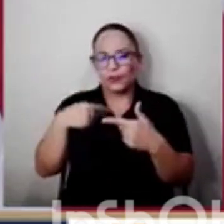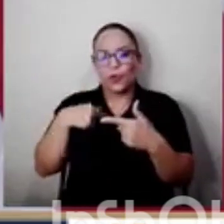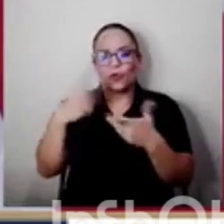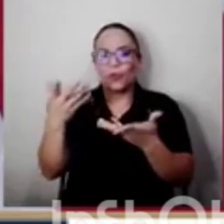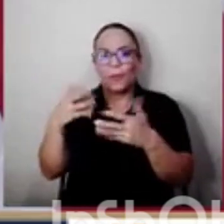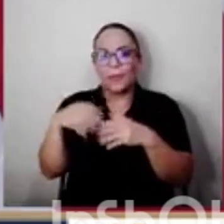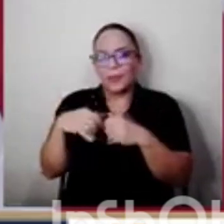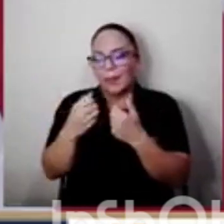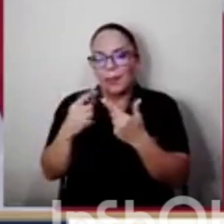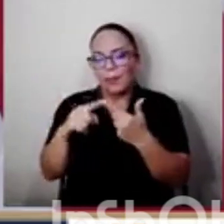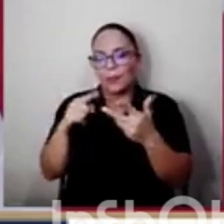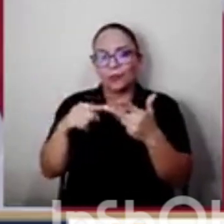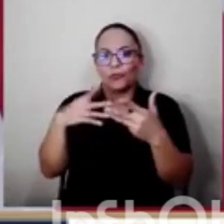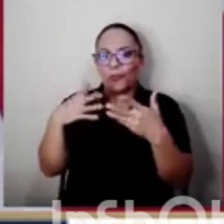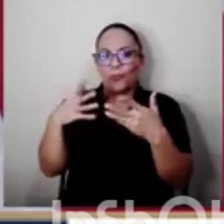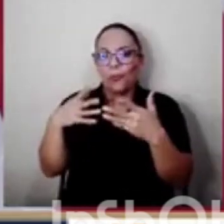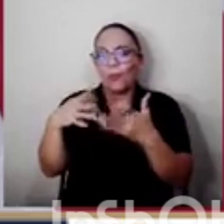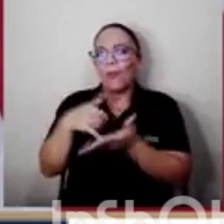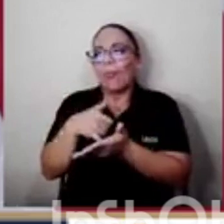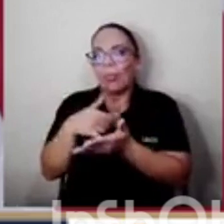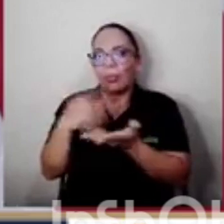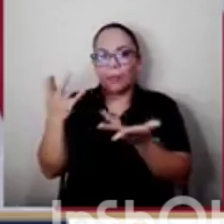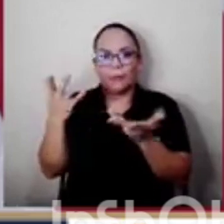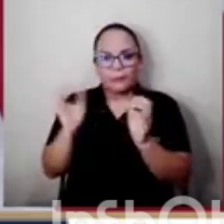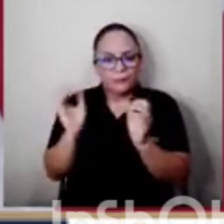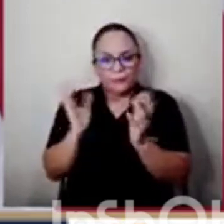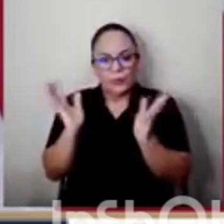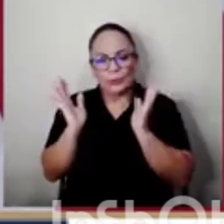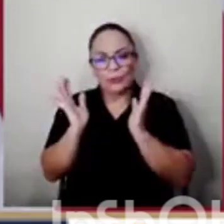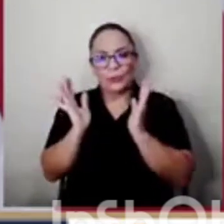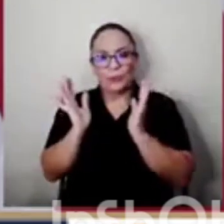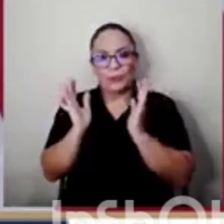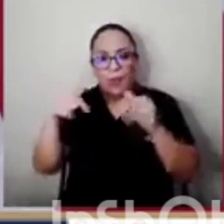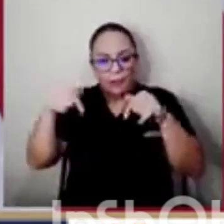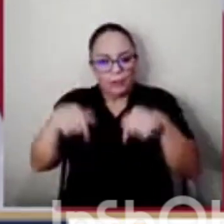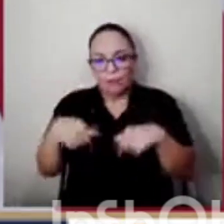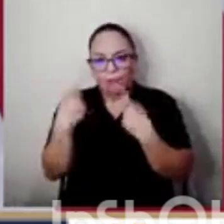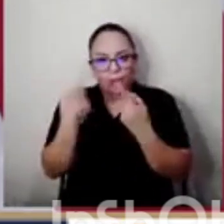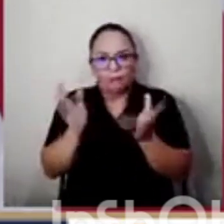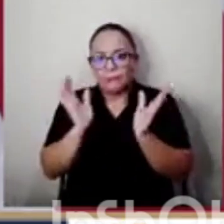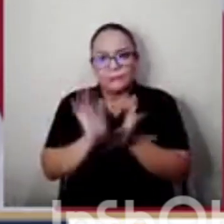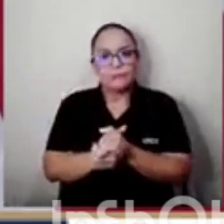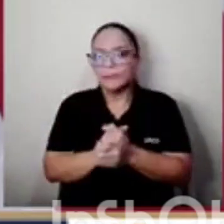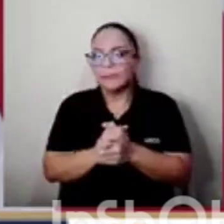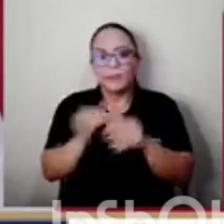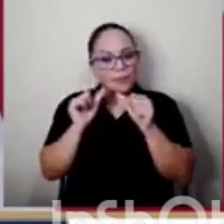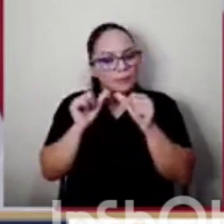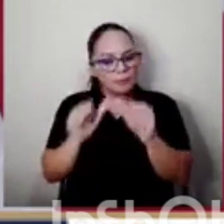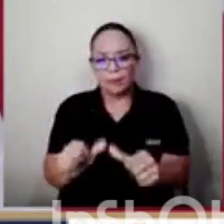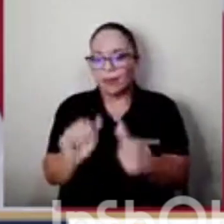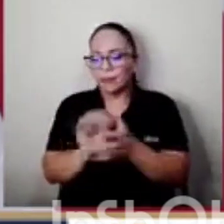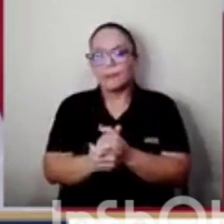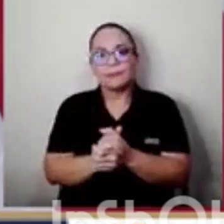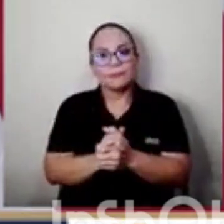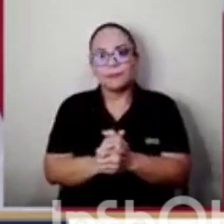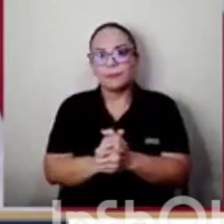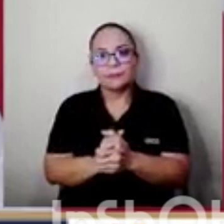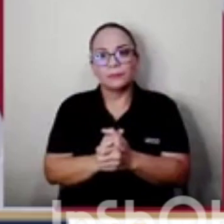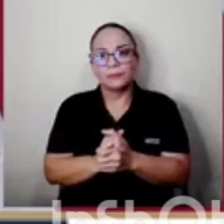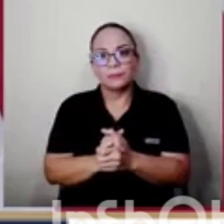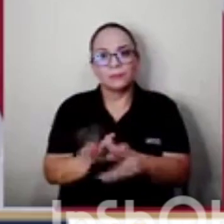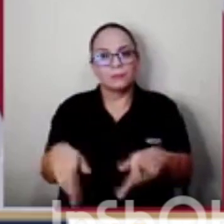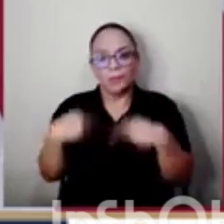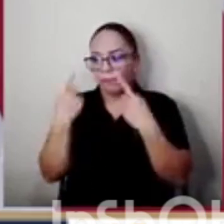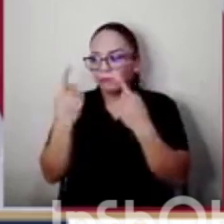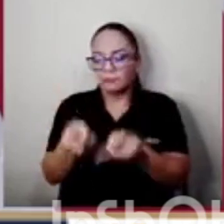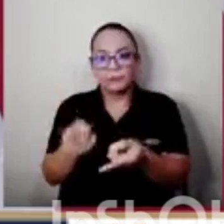y yo no aflojo. Aquí he estado toda la vida y seguiré estando, toda la vida de esta administración, y